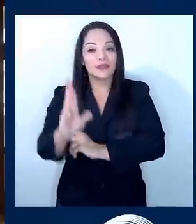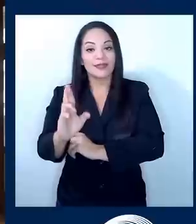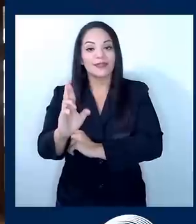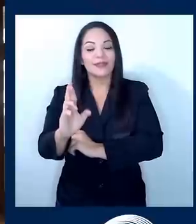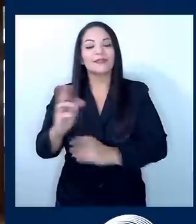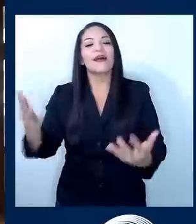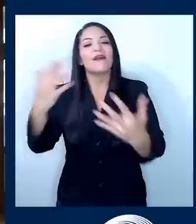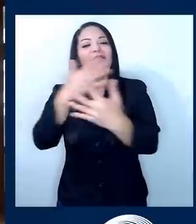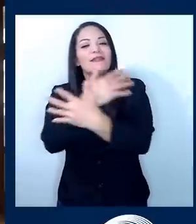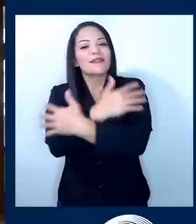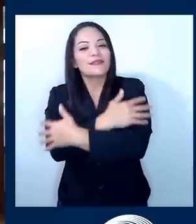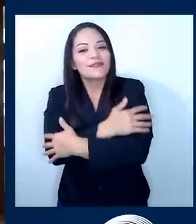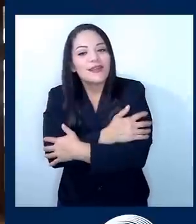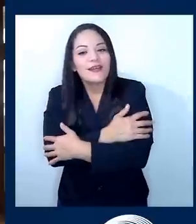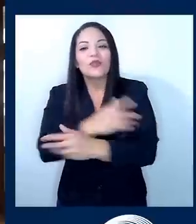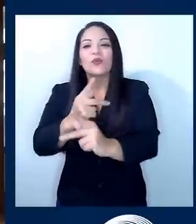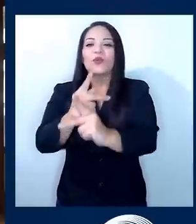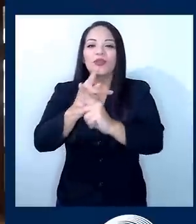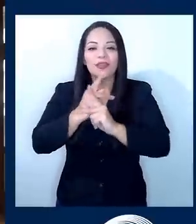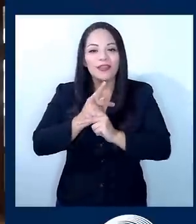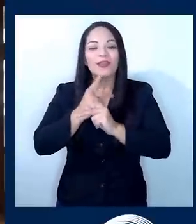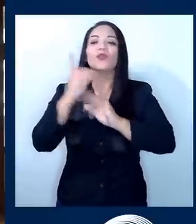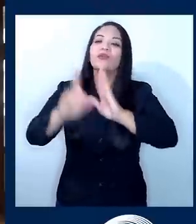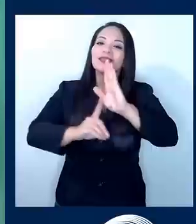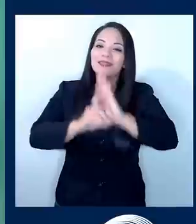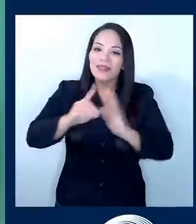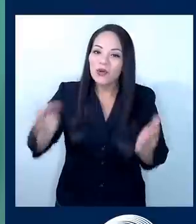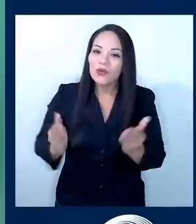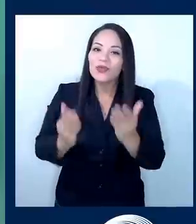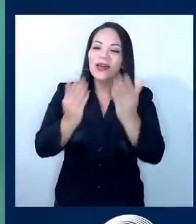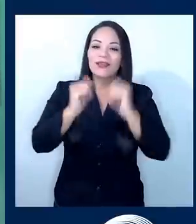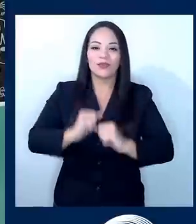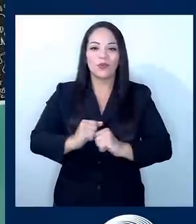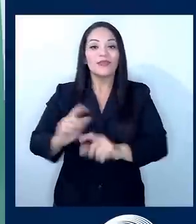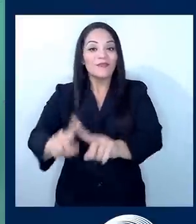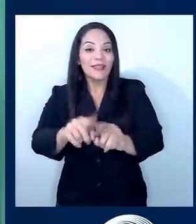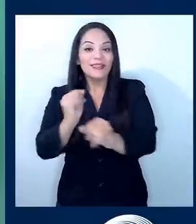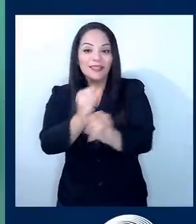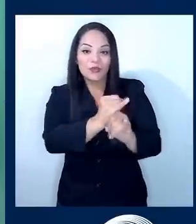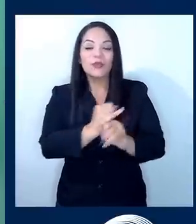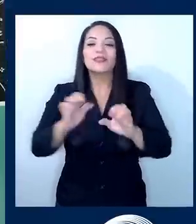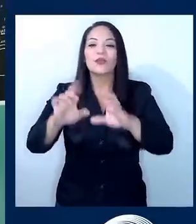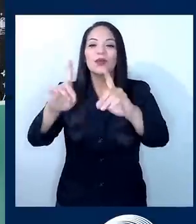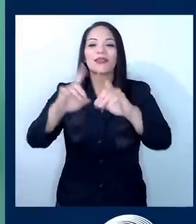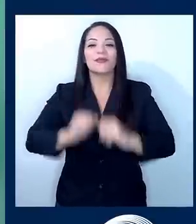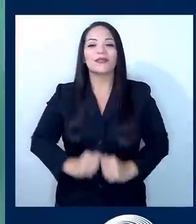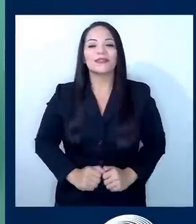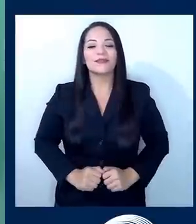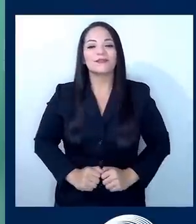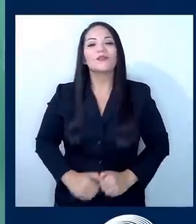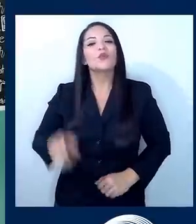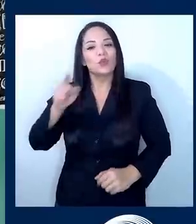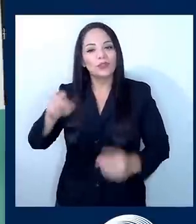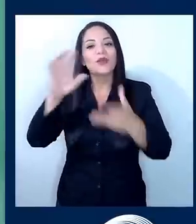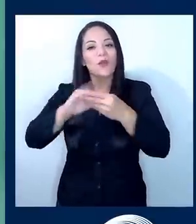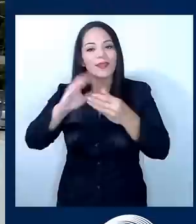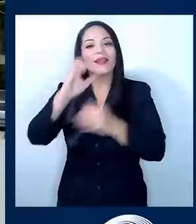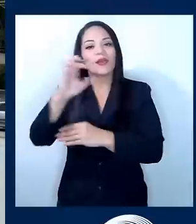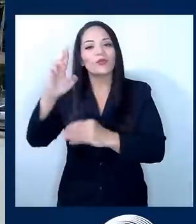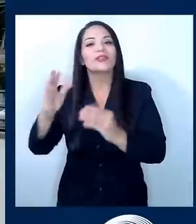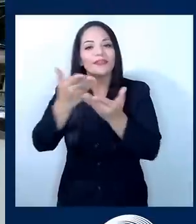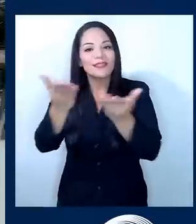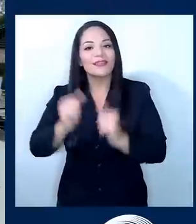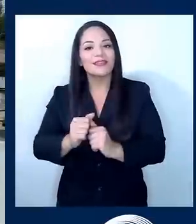abrazando, protegiendo y desarrollando a esos centros educativos. Cuéntale a los costarricenses